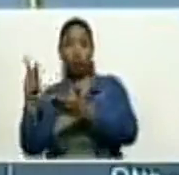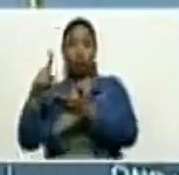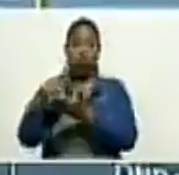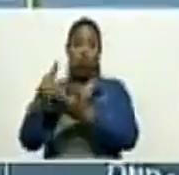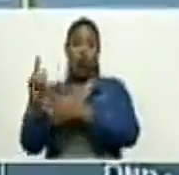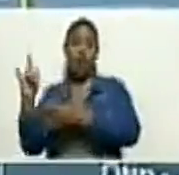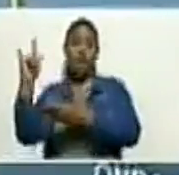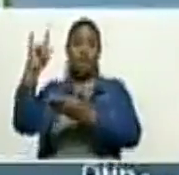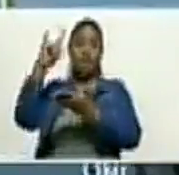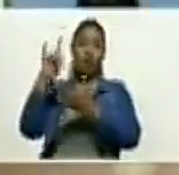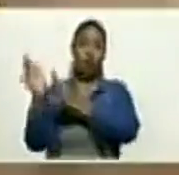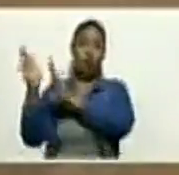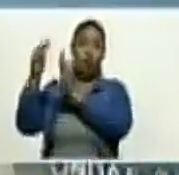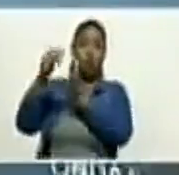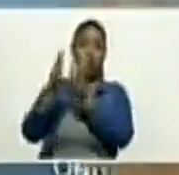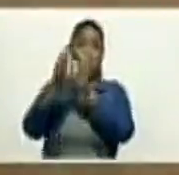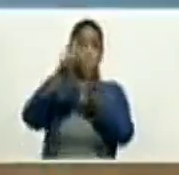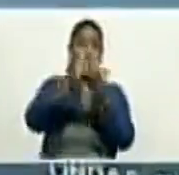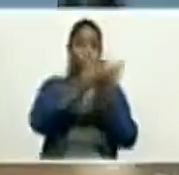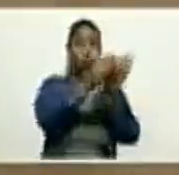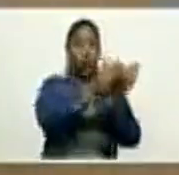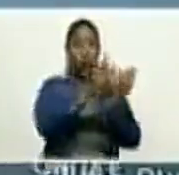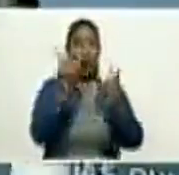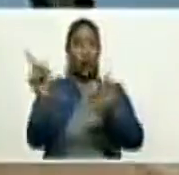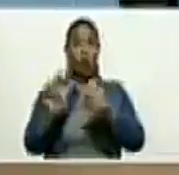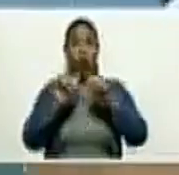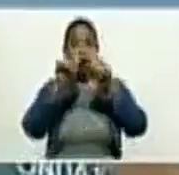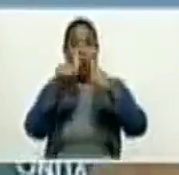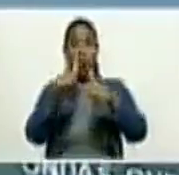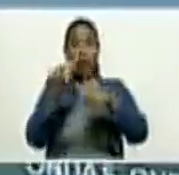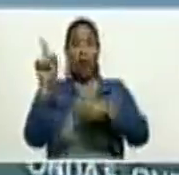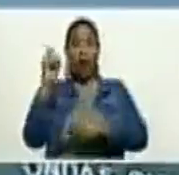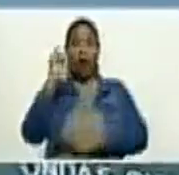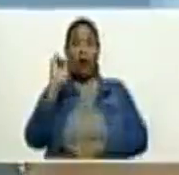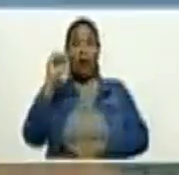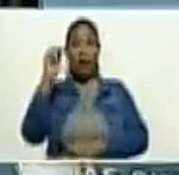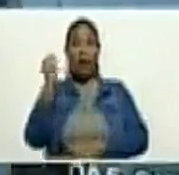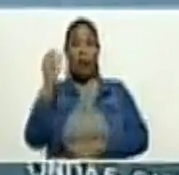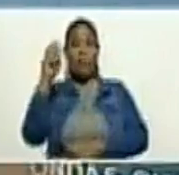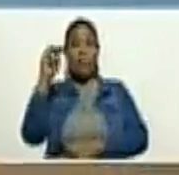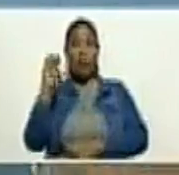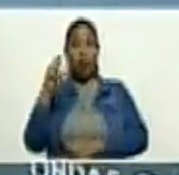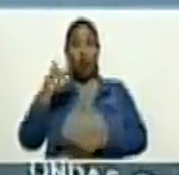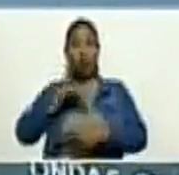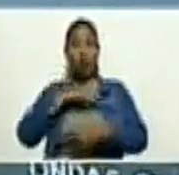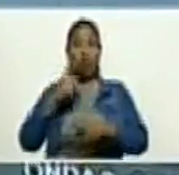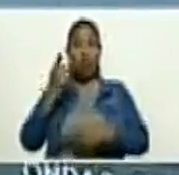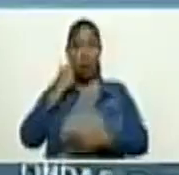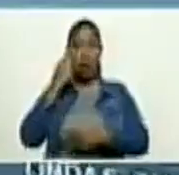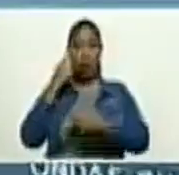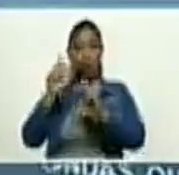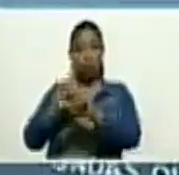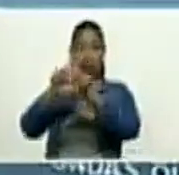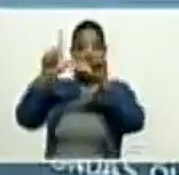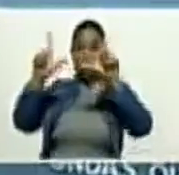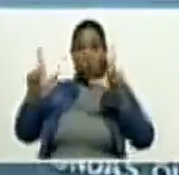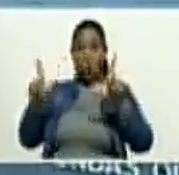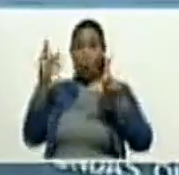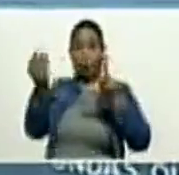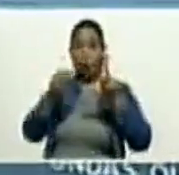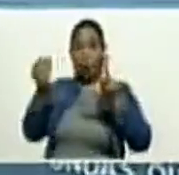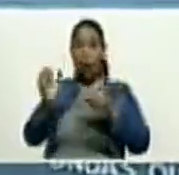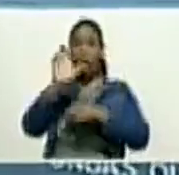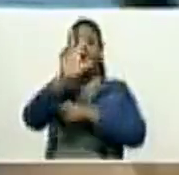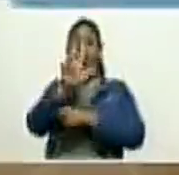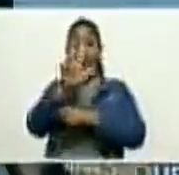a estas precipitaciones, por eso constantemente en el Inamé vamos monitoreando. Se han formado hasta el momento tres ondas